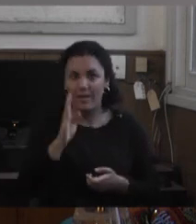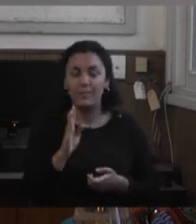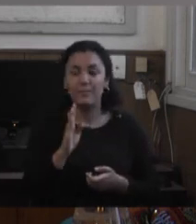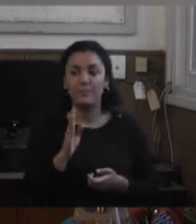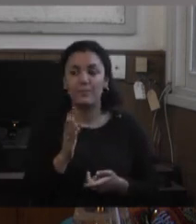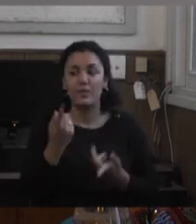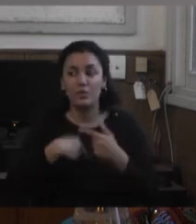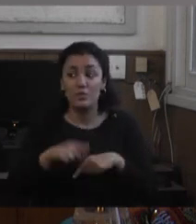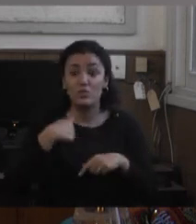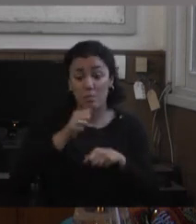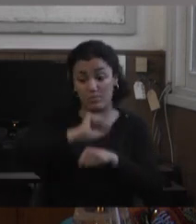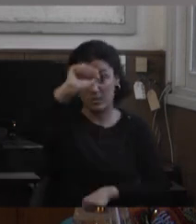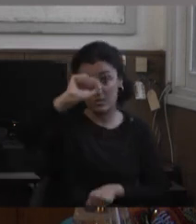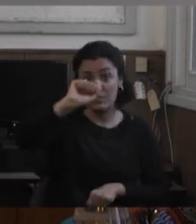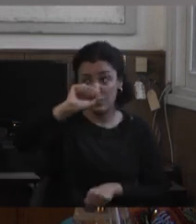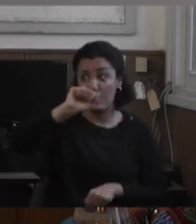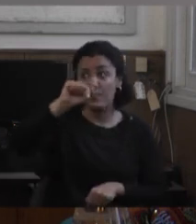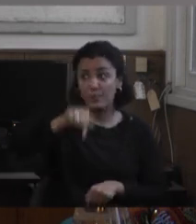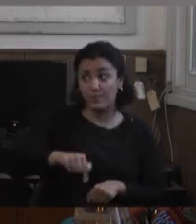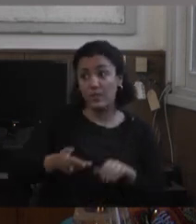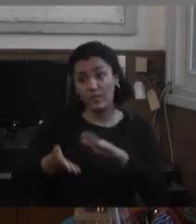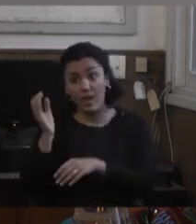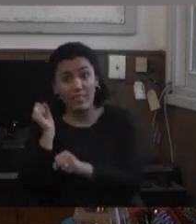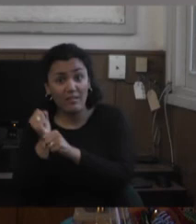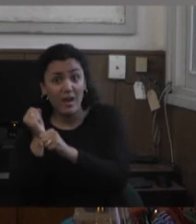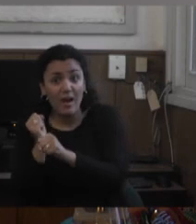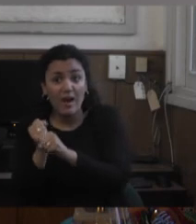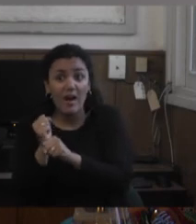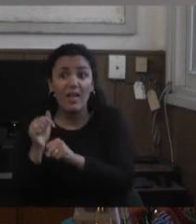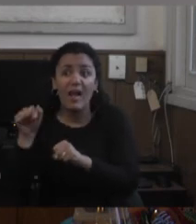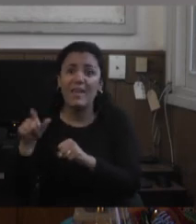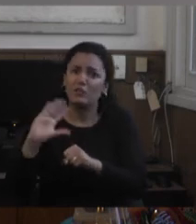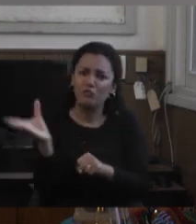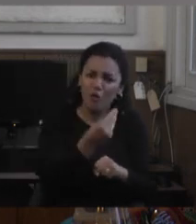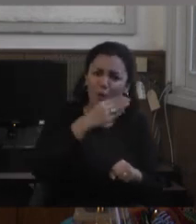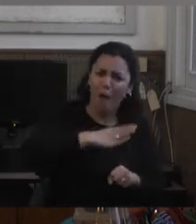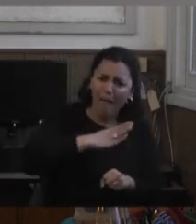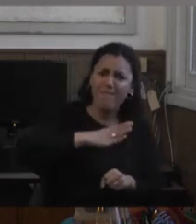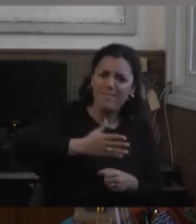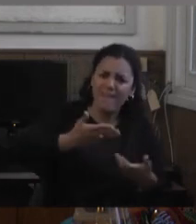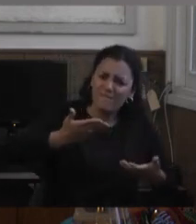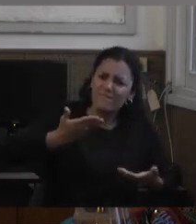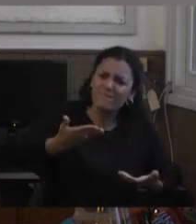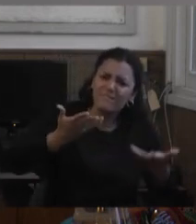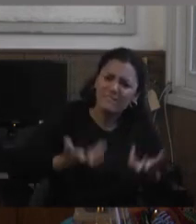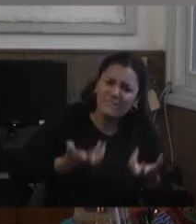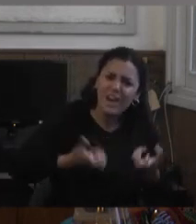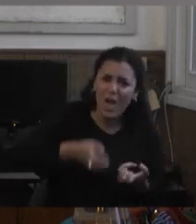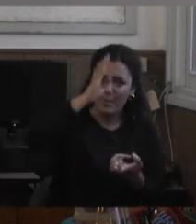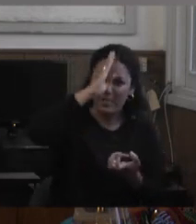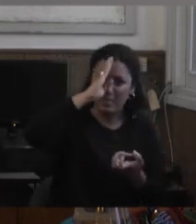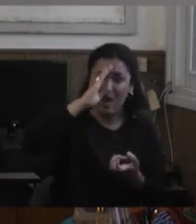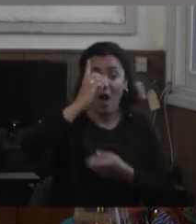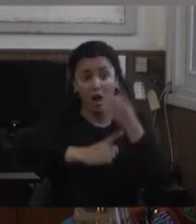recibís y salís a trabajar no todos tienen ganas de aprender más si son adolescentes mujeres y no todos tienen